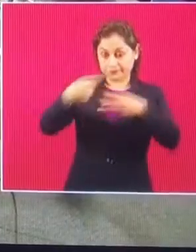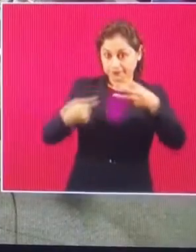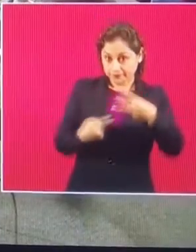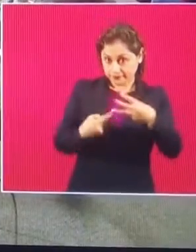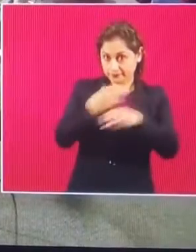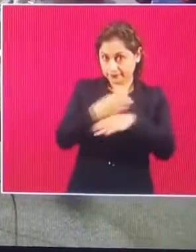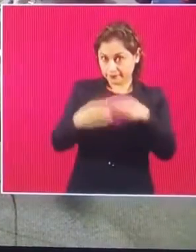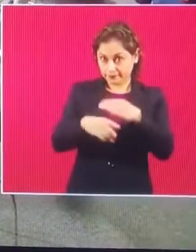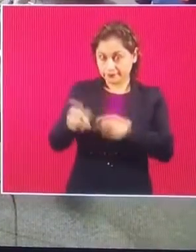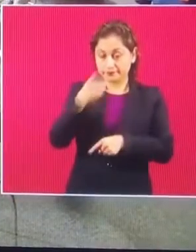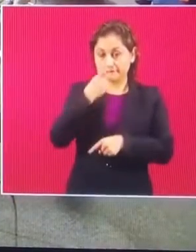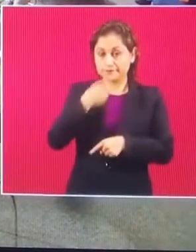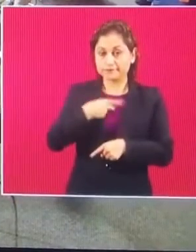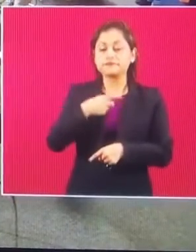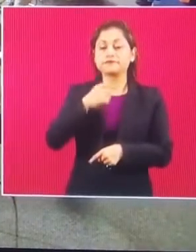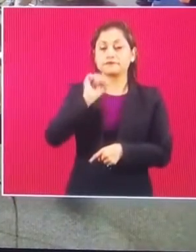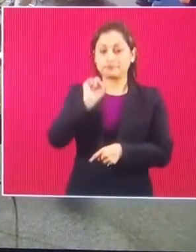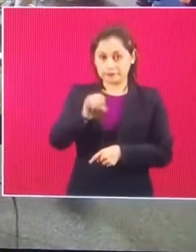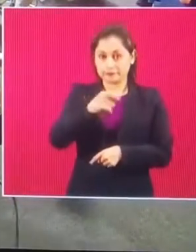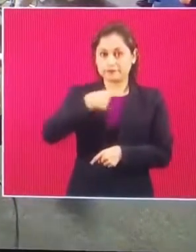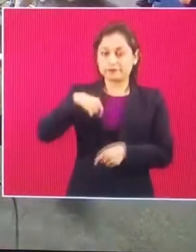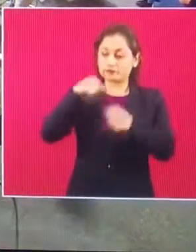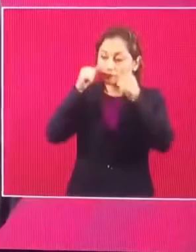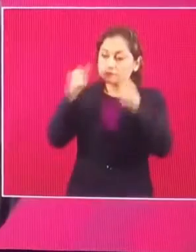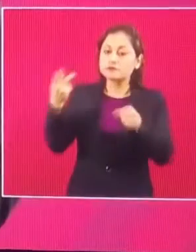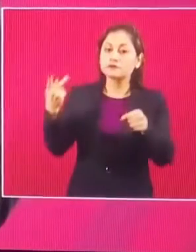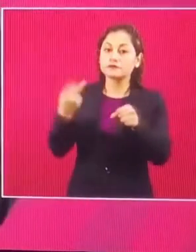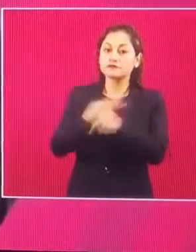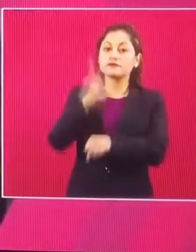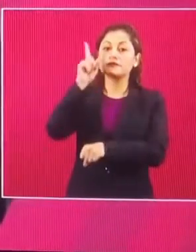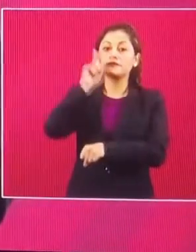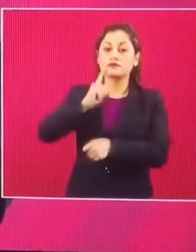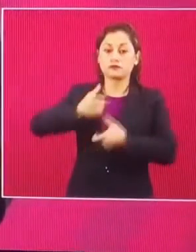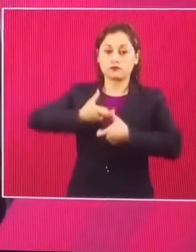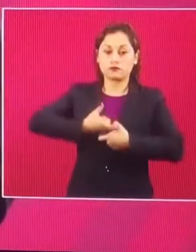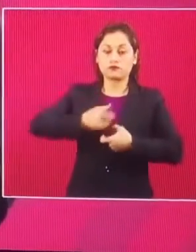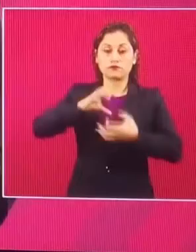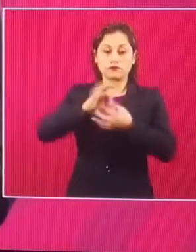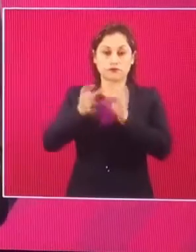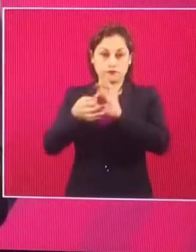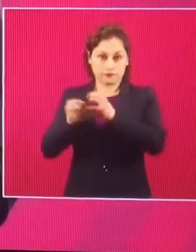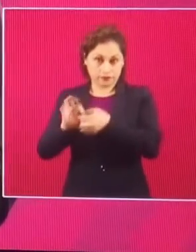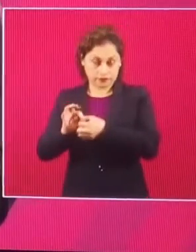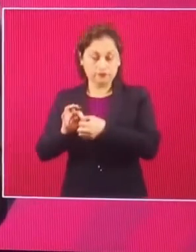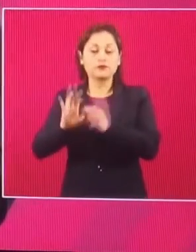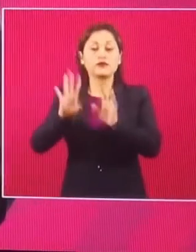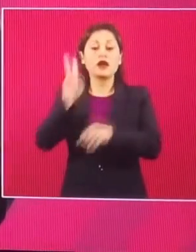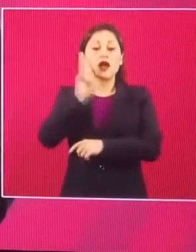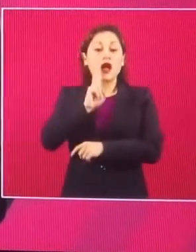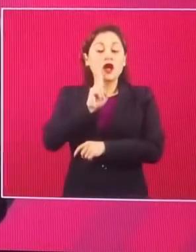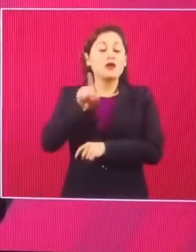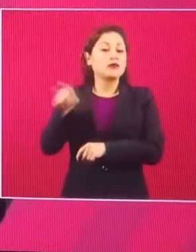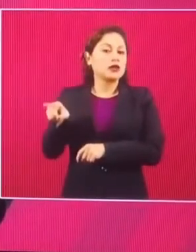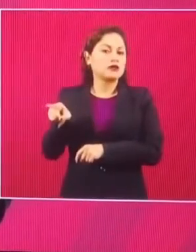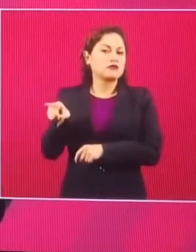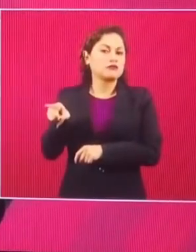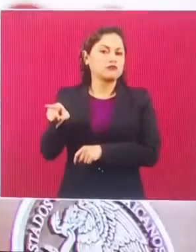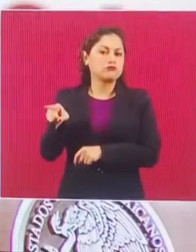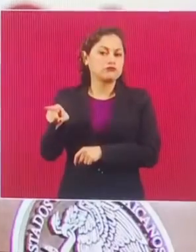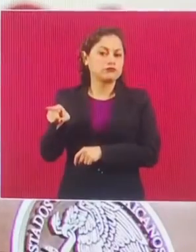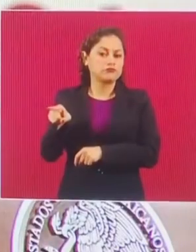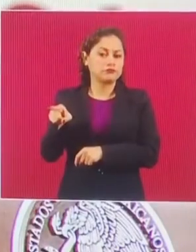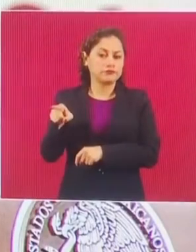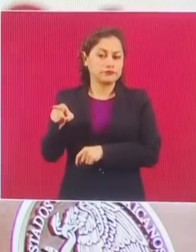Vemos lo de la medallista, hay que ver si se trata de